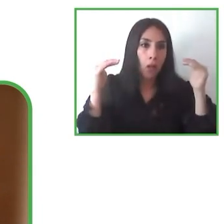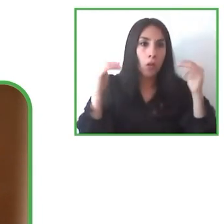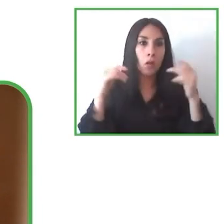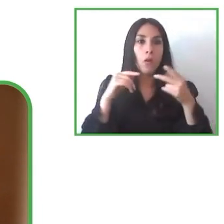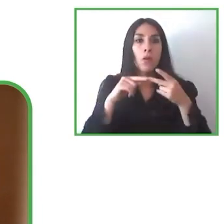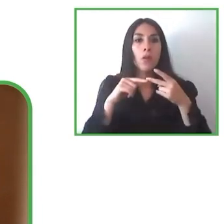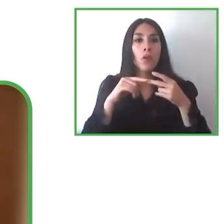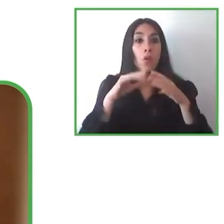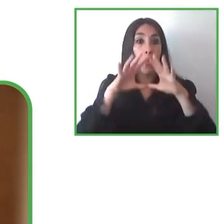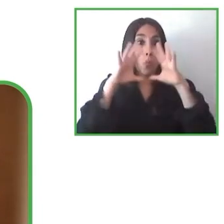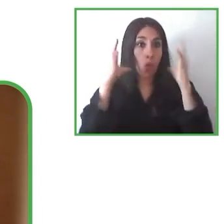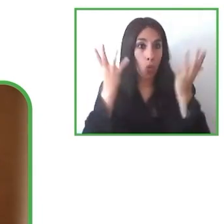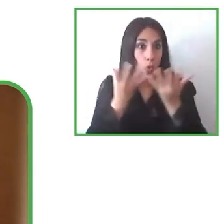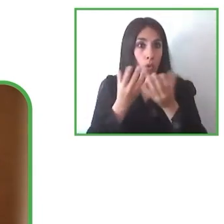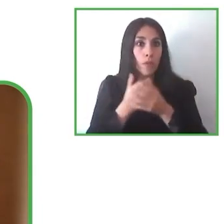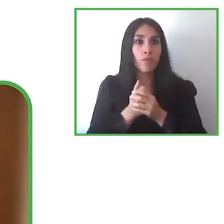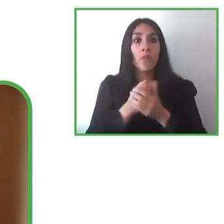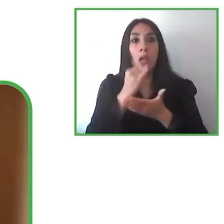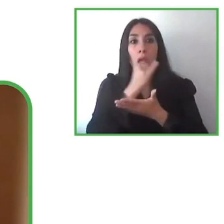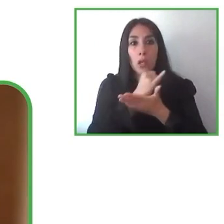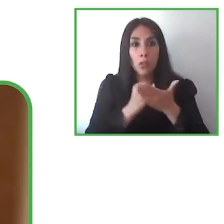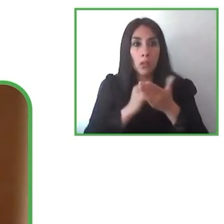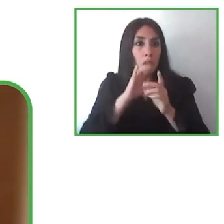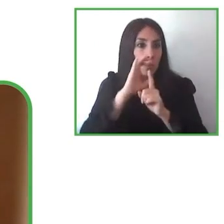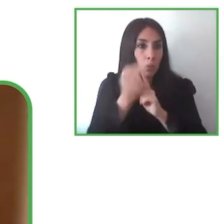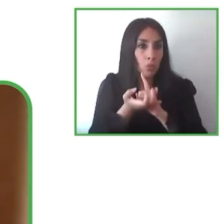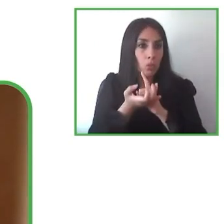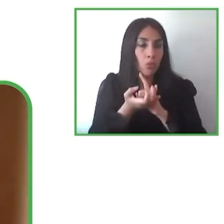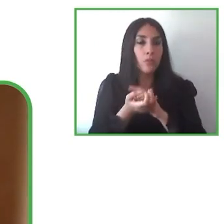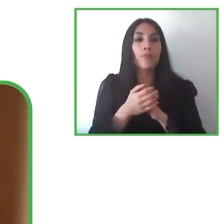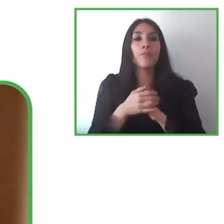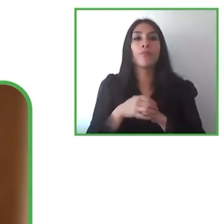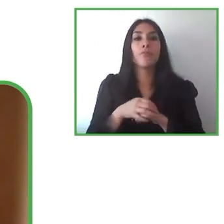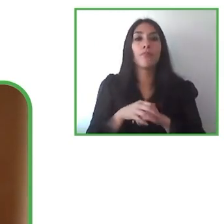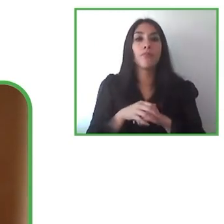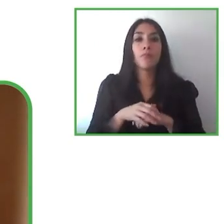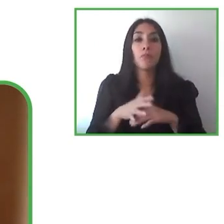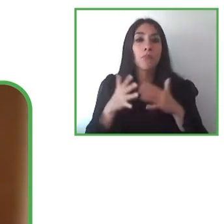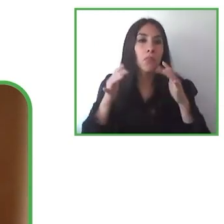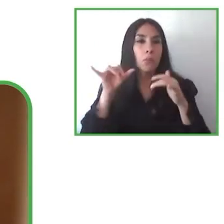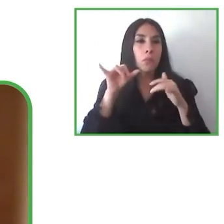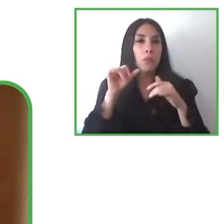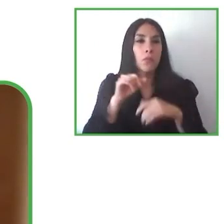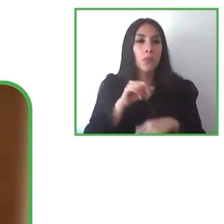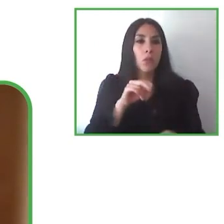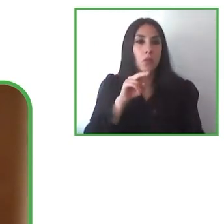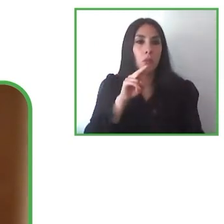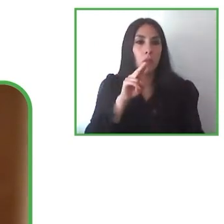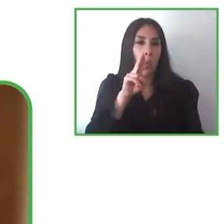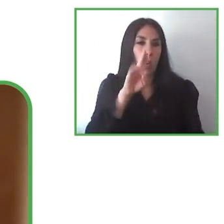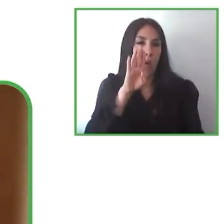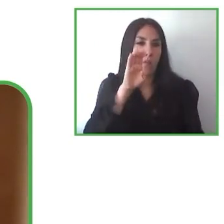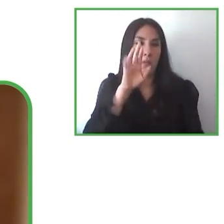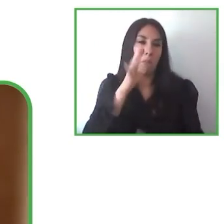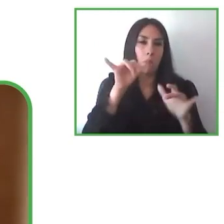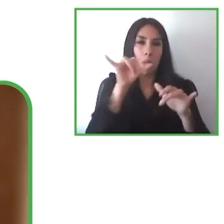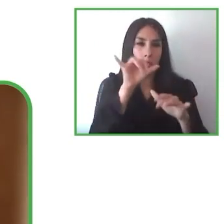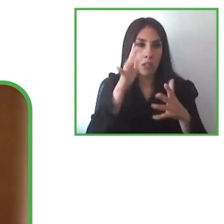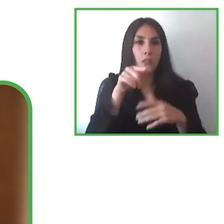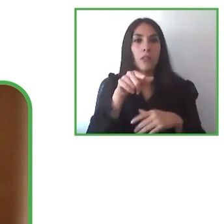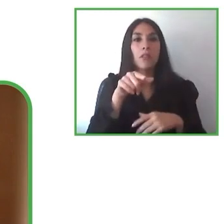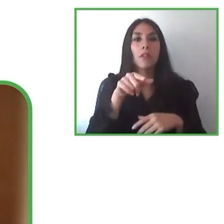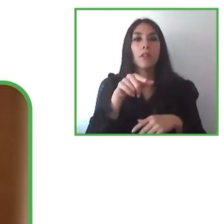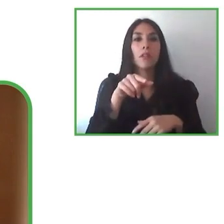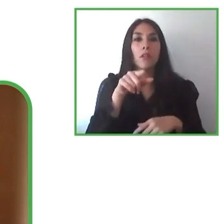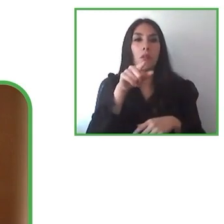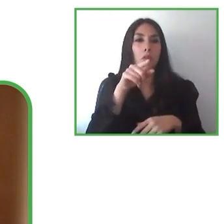tiene un sub desarrollo y un sub financiamiento importante y sobre eso todo